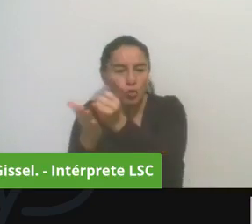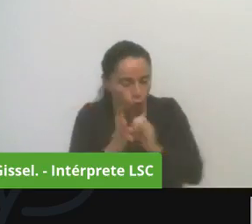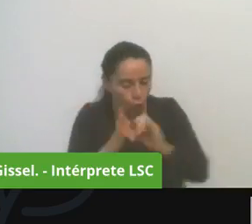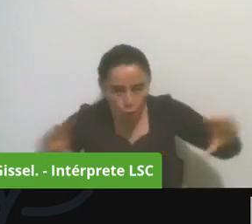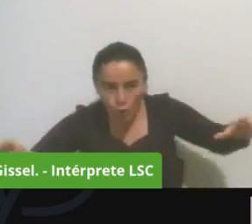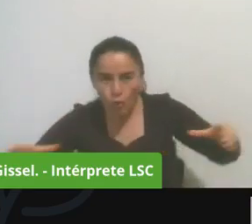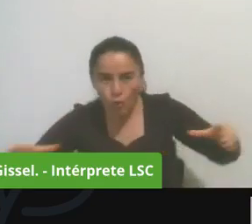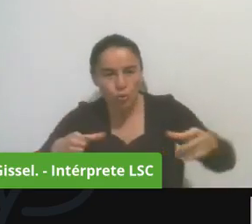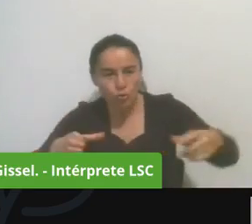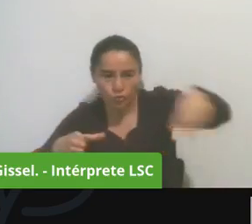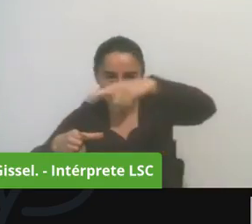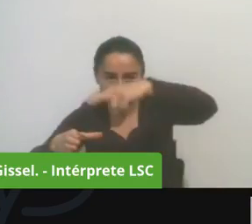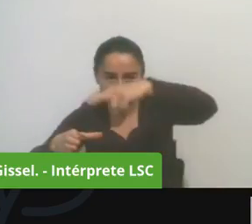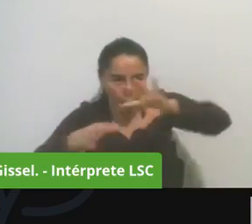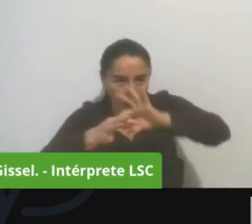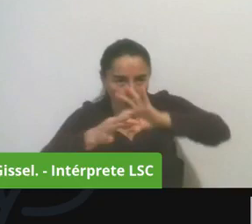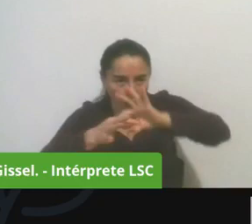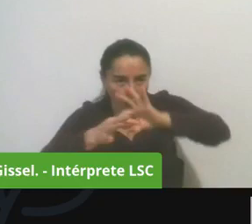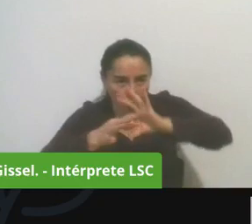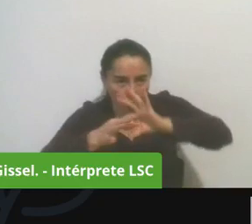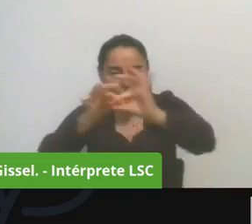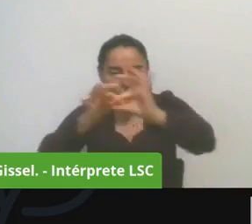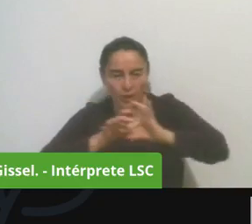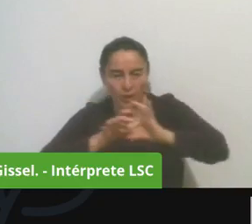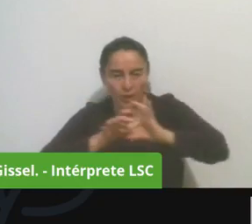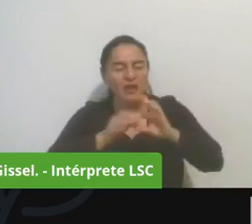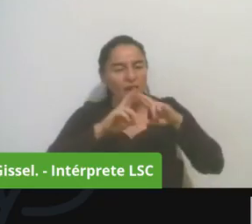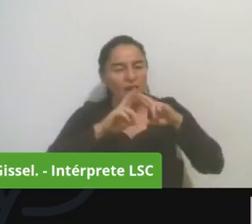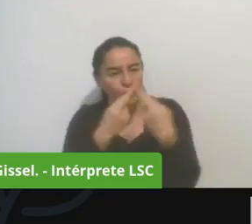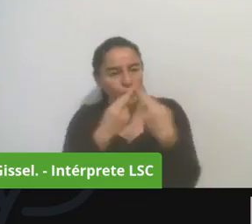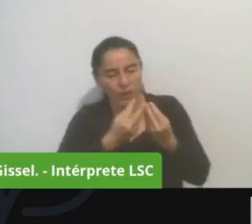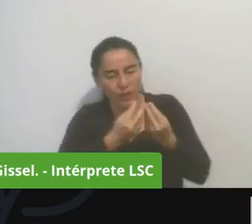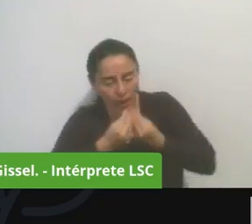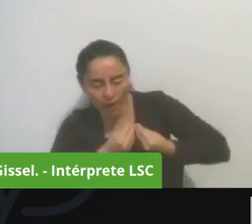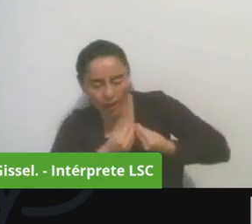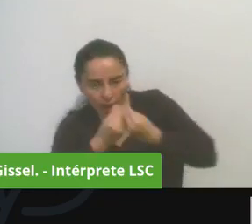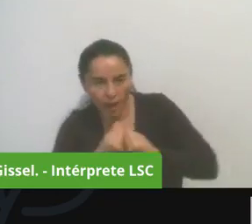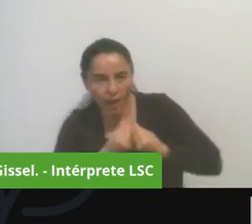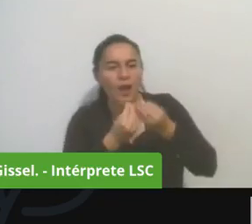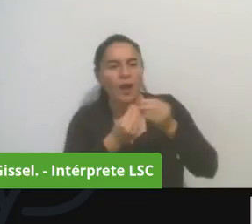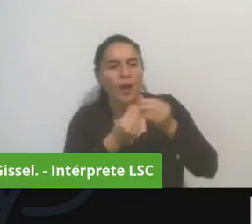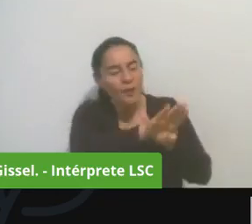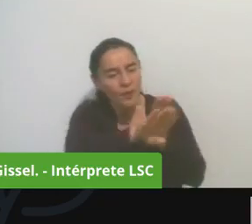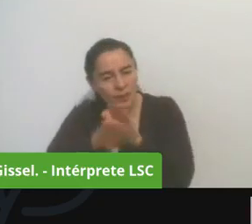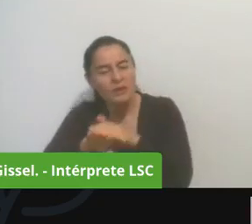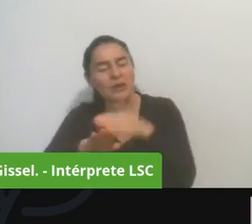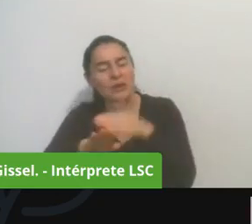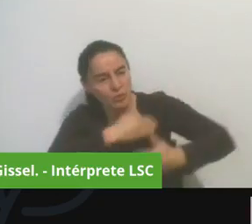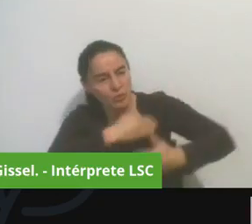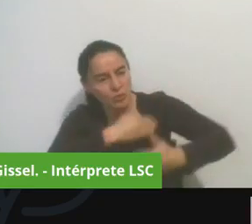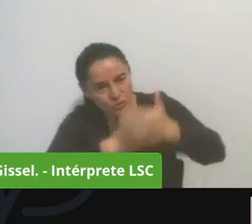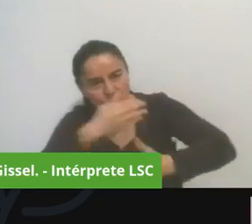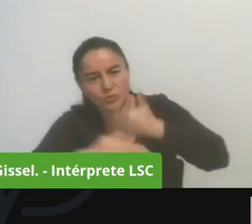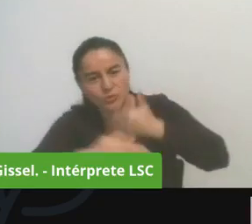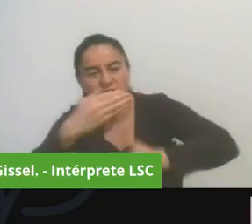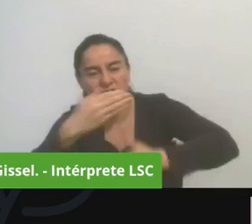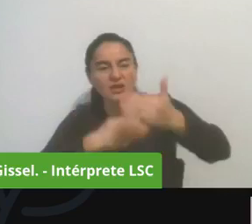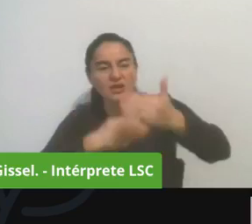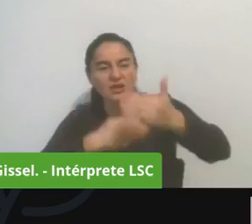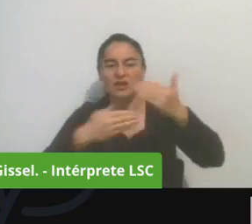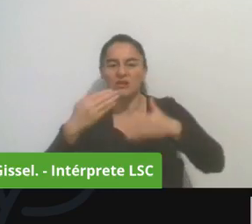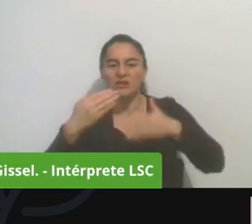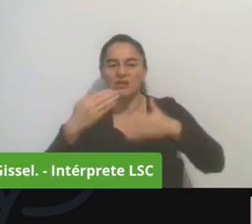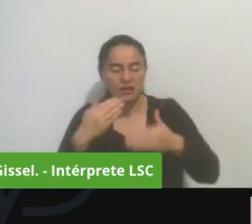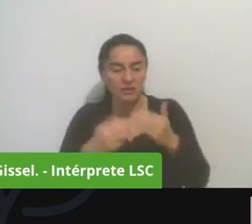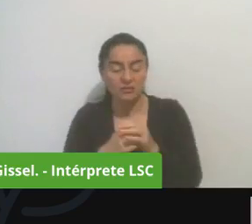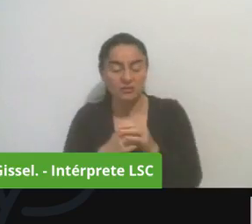fuertemente reuniéndonos los invitamos a que nos ayuden a potenciar este proceso este proceso no rompe con la autonomía potencia colabora